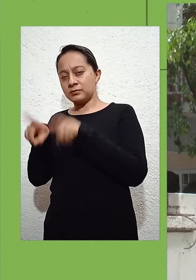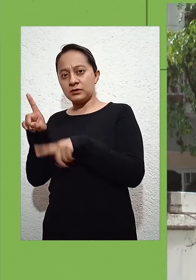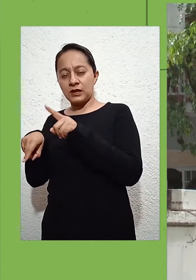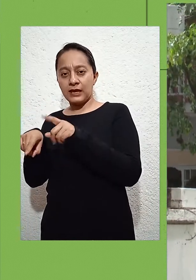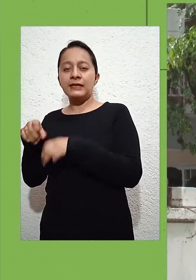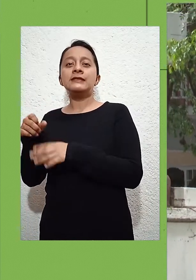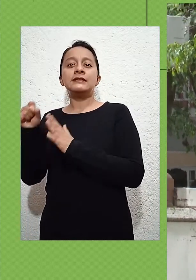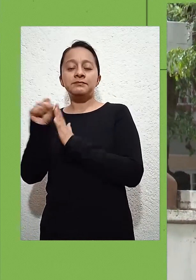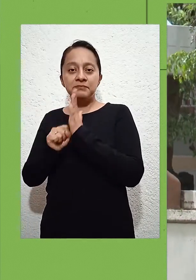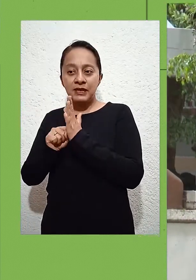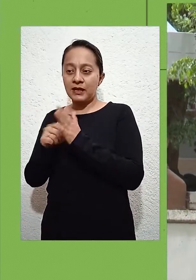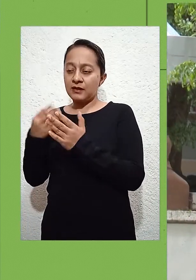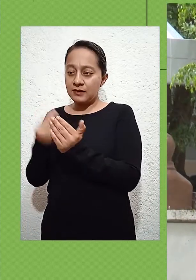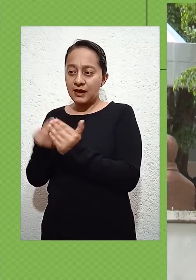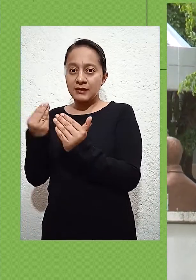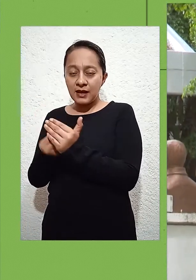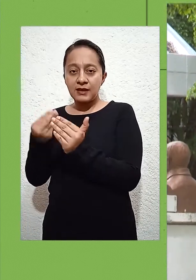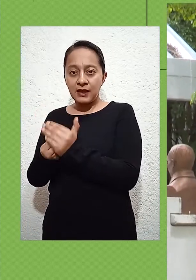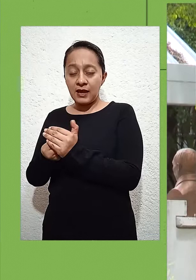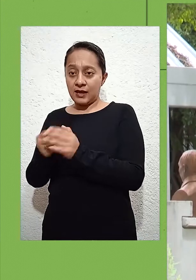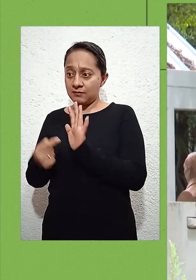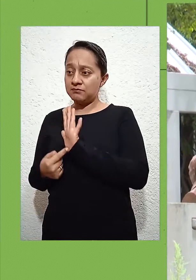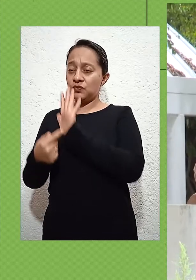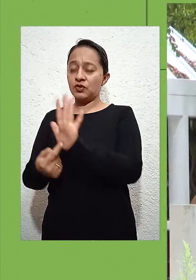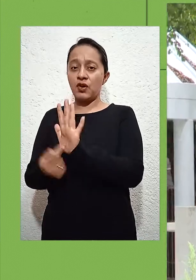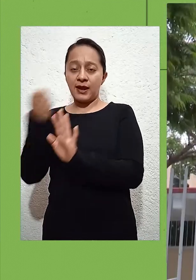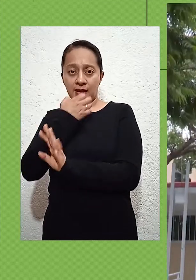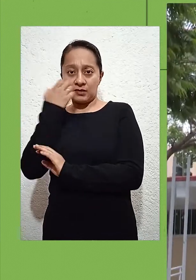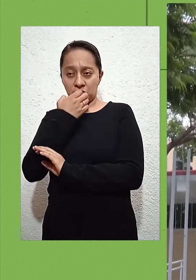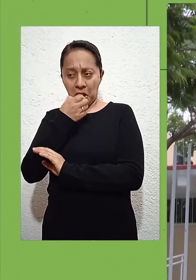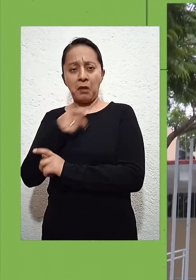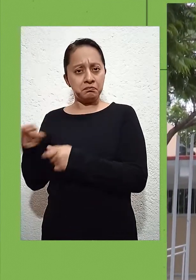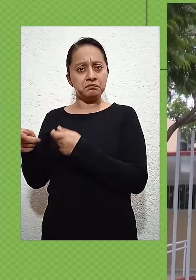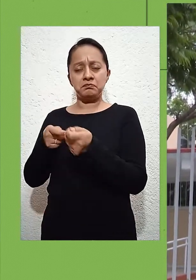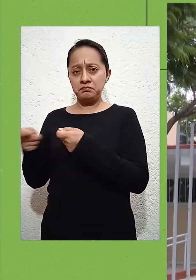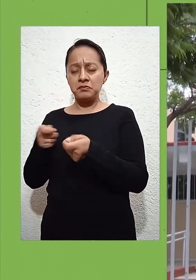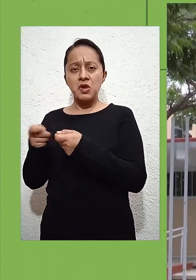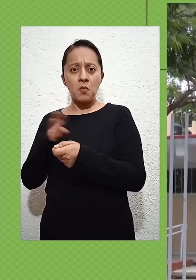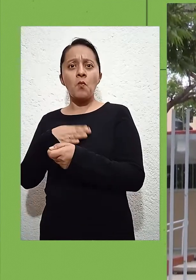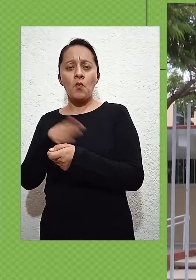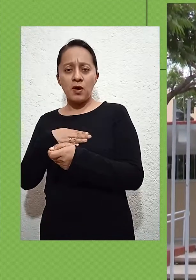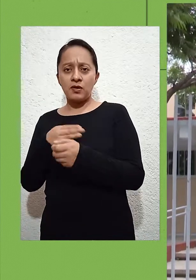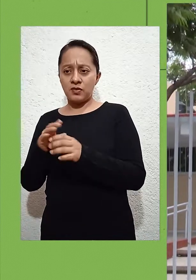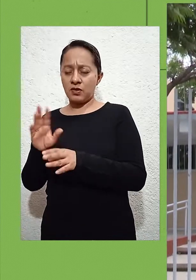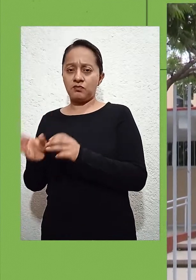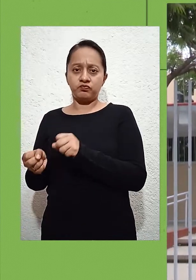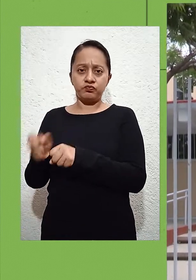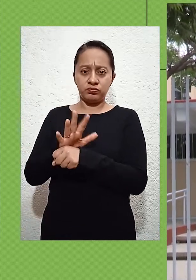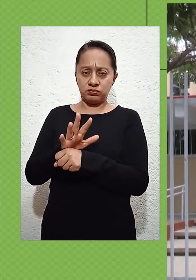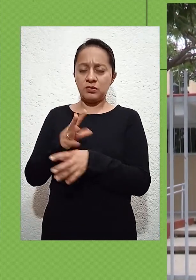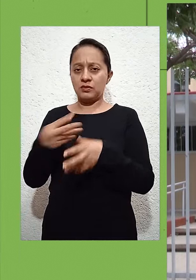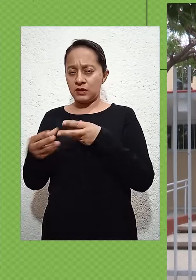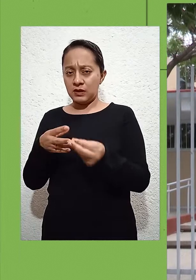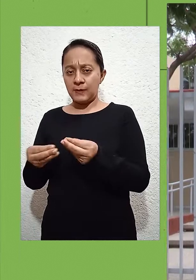se demostró que en las instituciones educativas hay un buen control de la pandemia, con salones reducidos y con todas las medidas de sanidad y